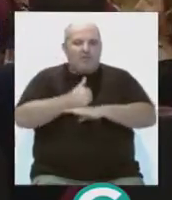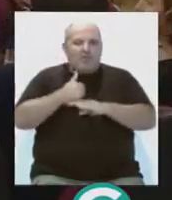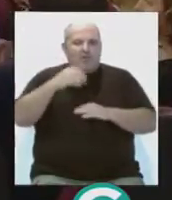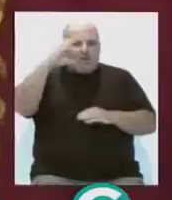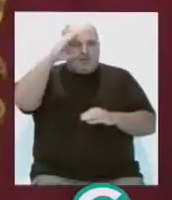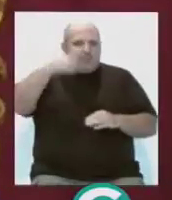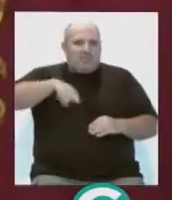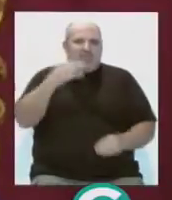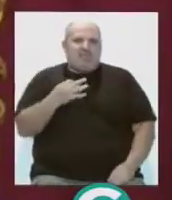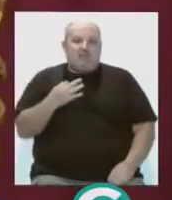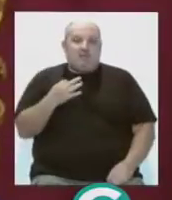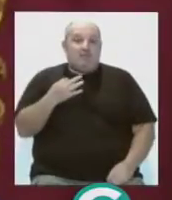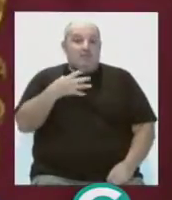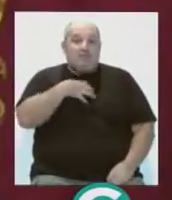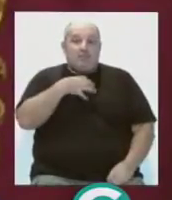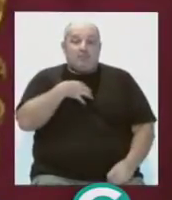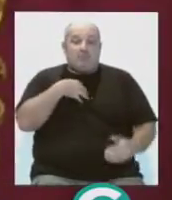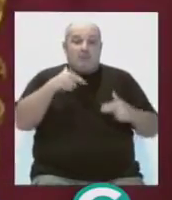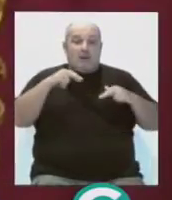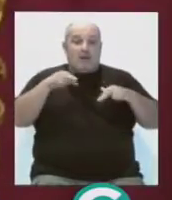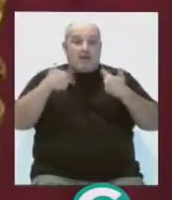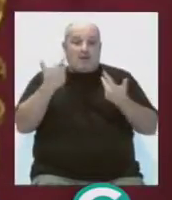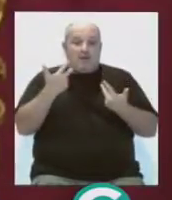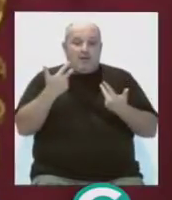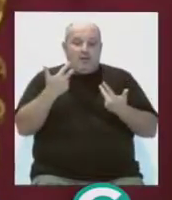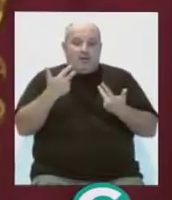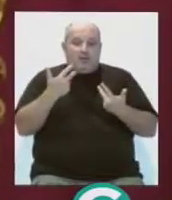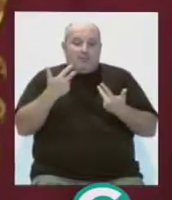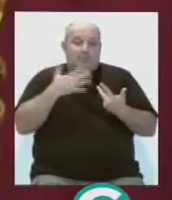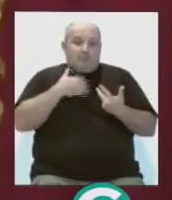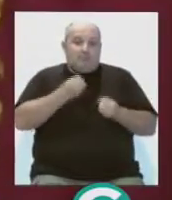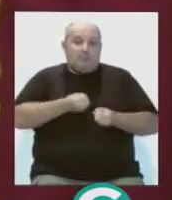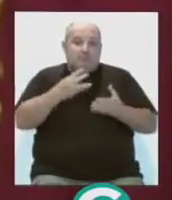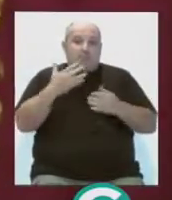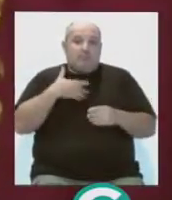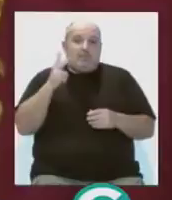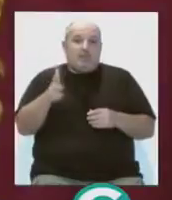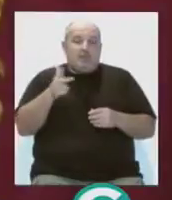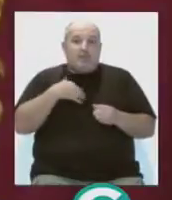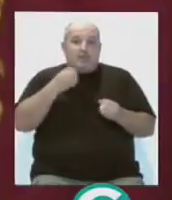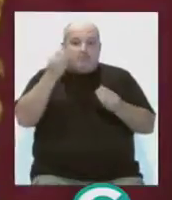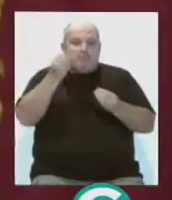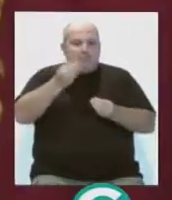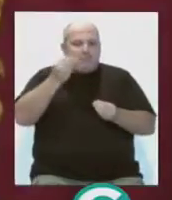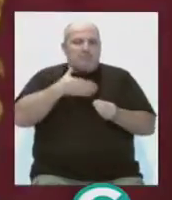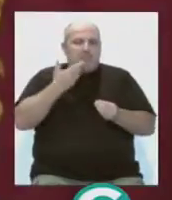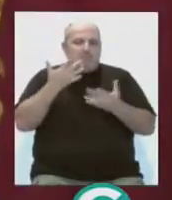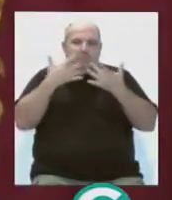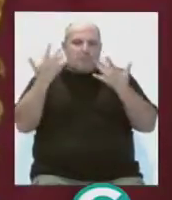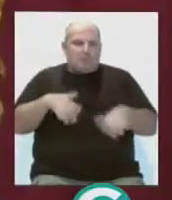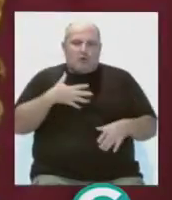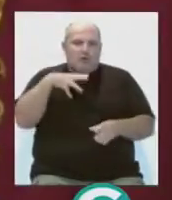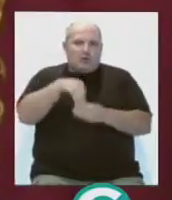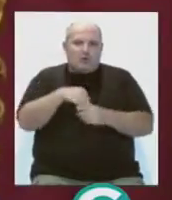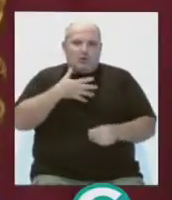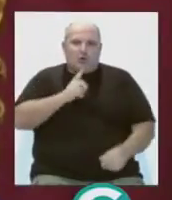qué pienso yo al respecto. Y si no puedo ejercer libremente lo que considero mi derecho de decir lo que pienso, pues me voy a abstener porque no quiero